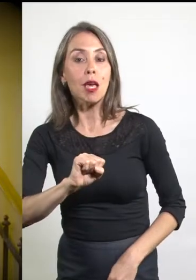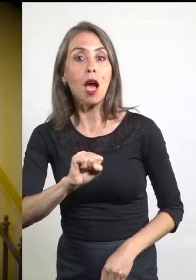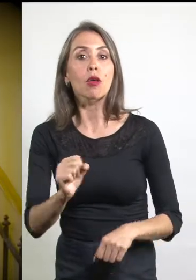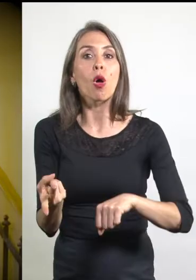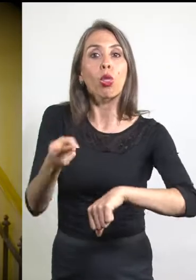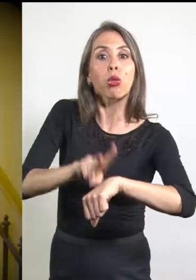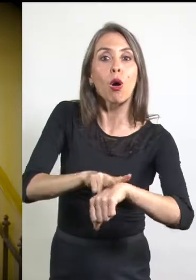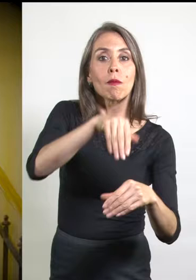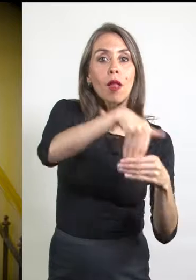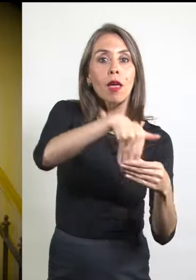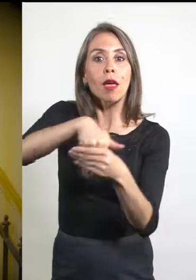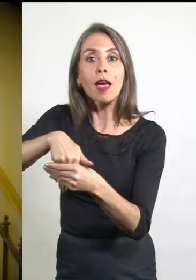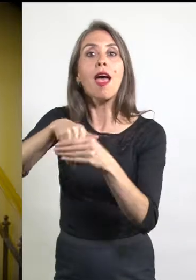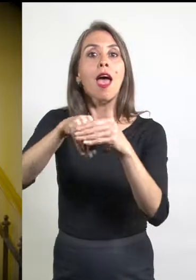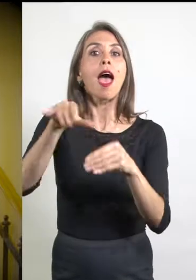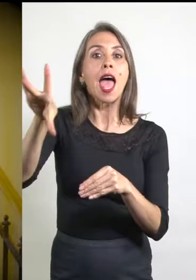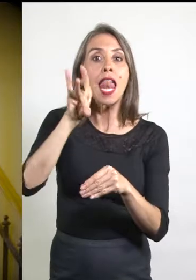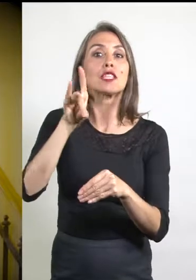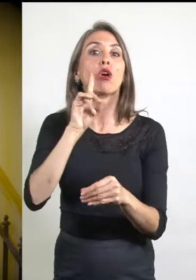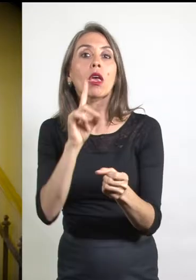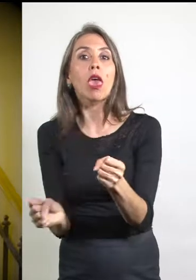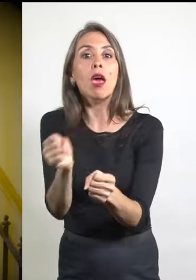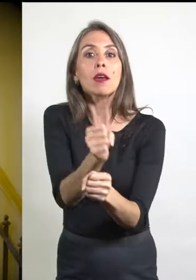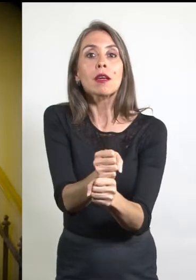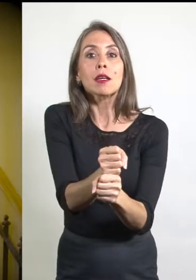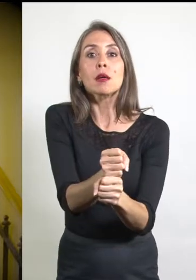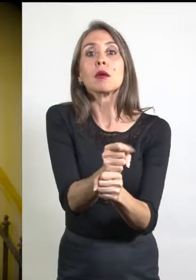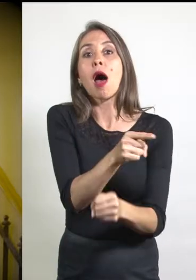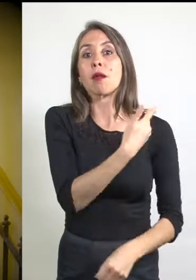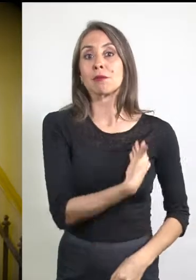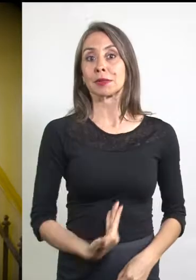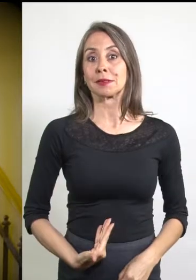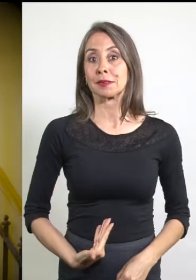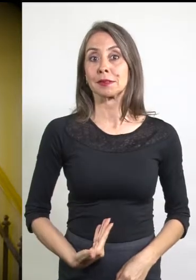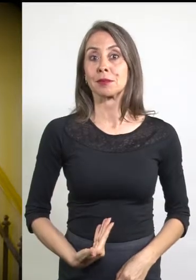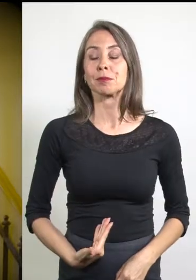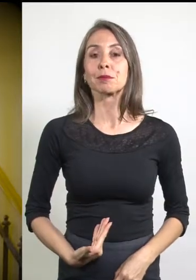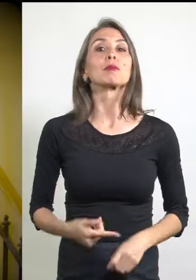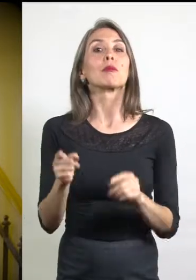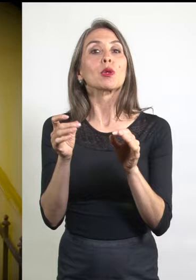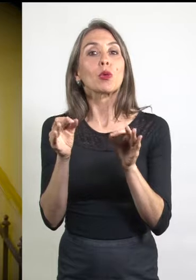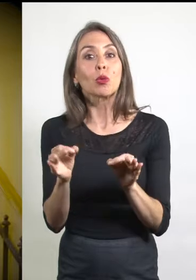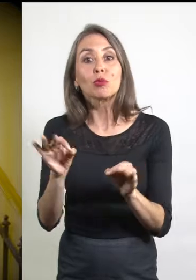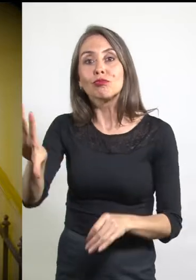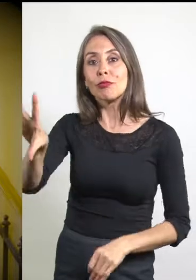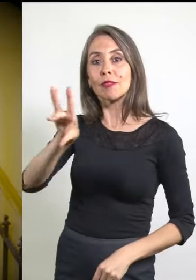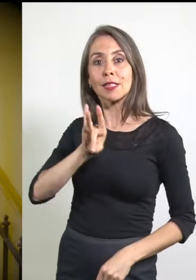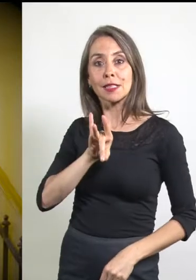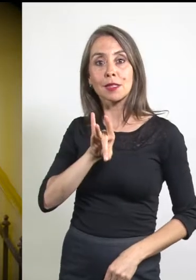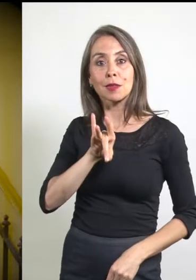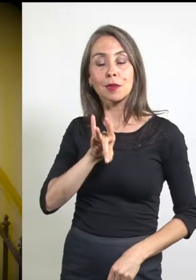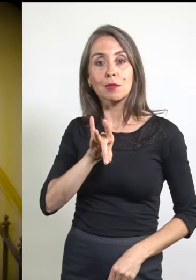complementaria en consecuencia para represar a quien asumía la primera magistratura. Y en la ocasión se designó